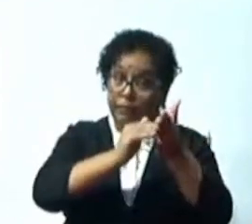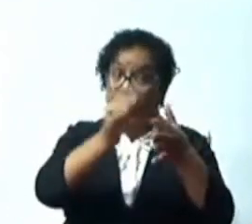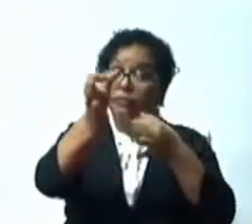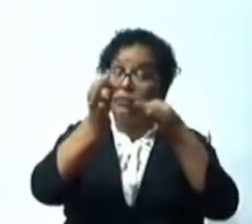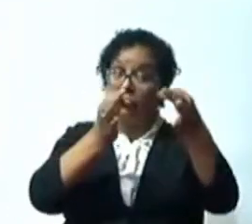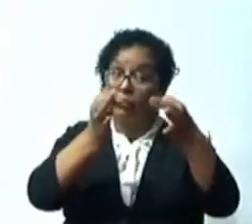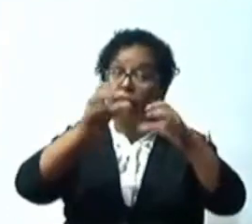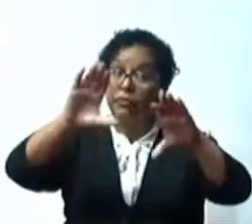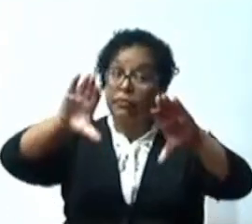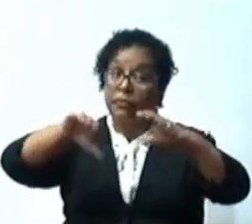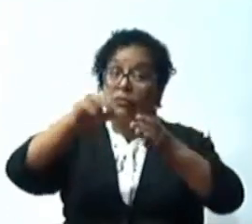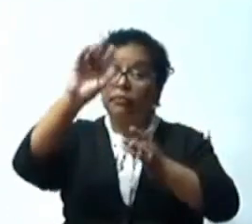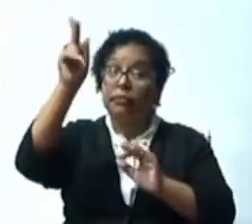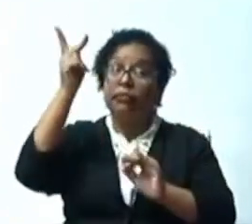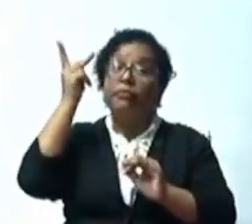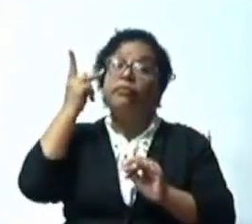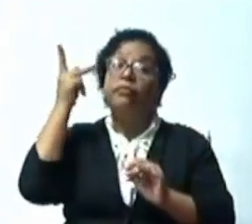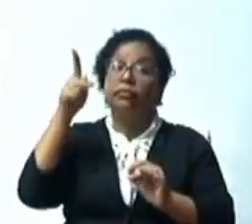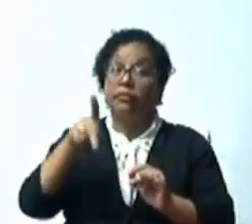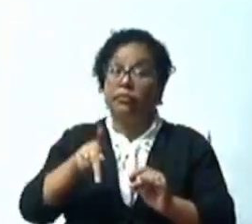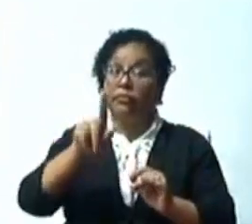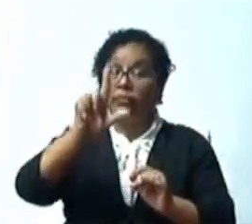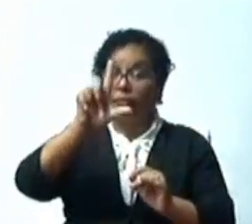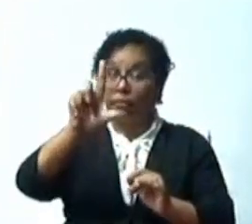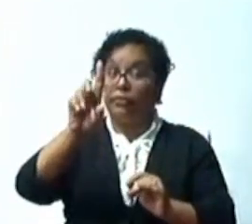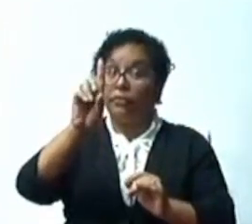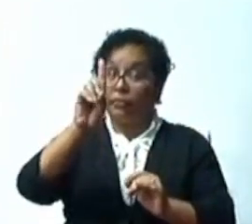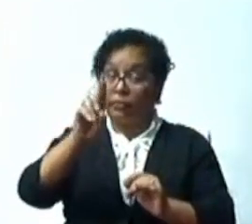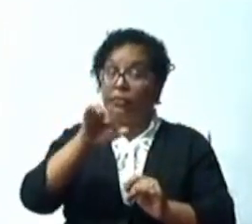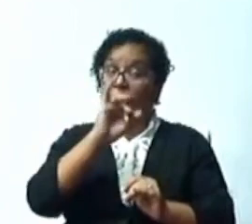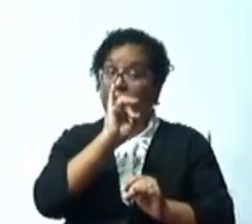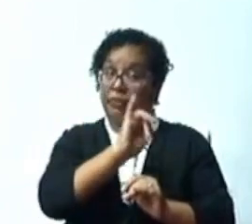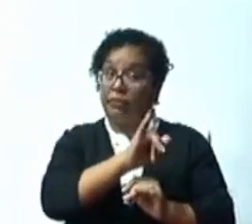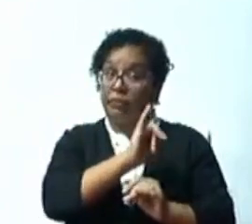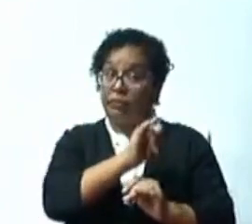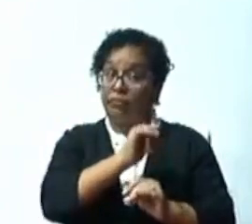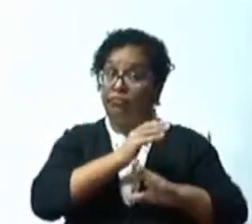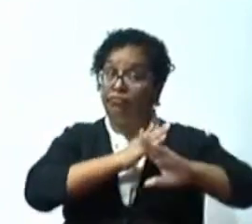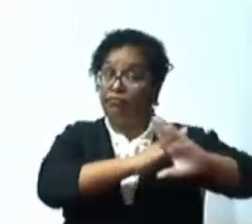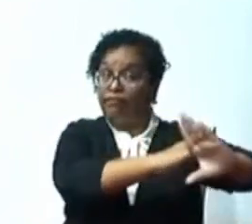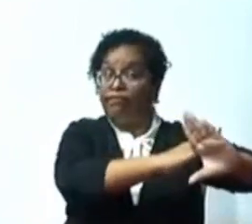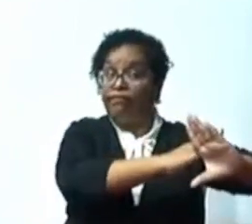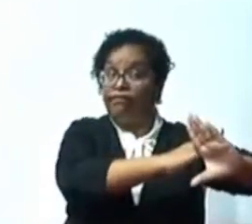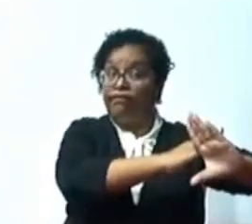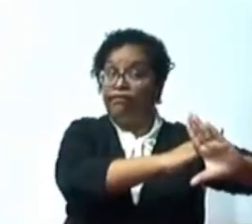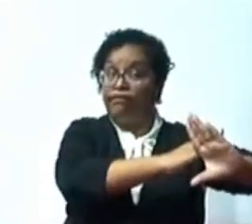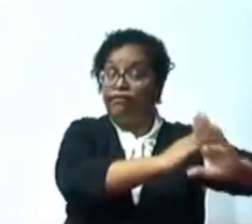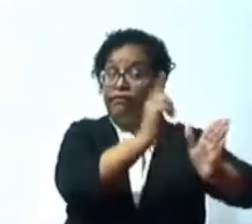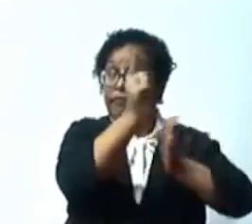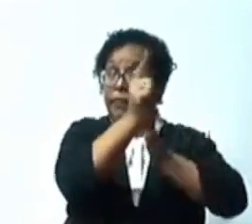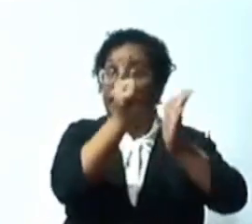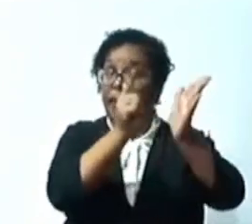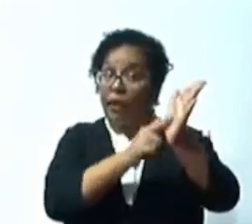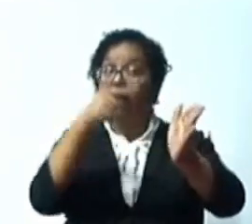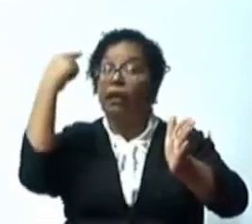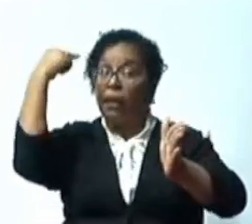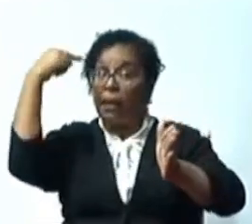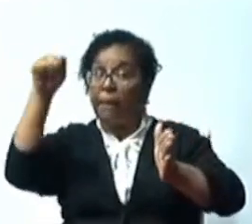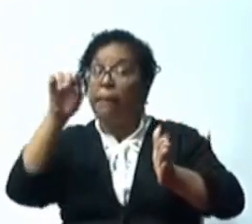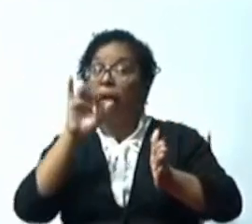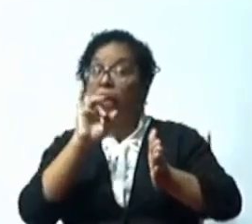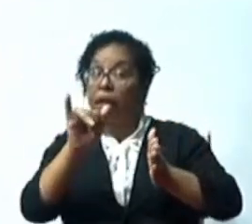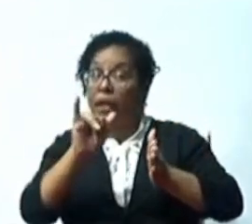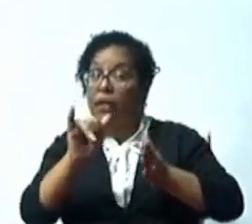Dominicana no es opositor a la aprobación de que aquí haya una ley que